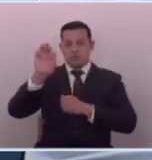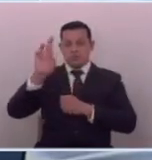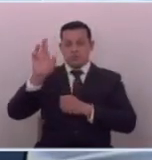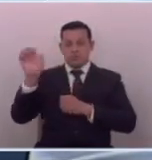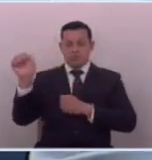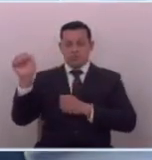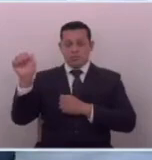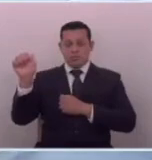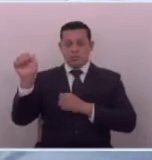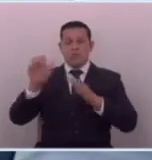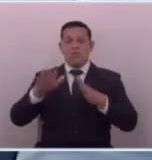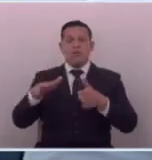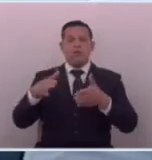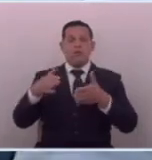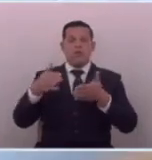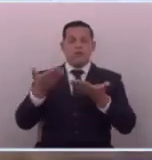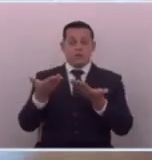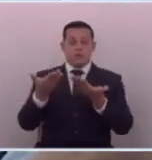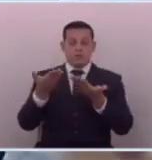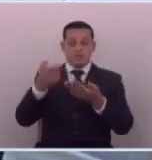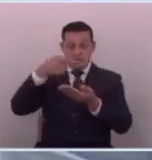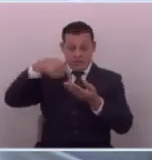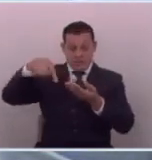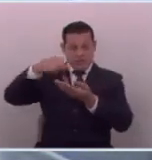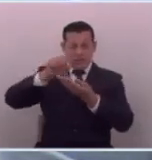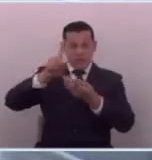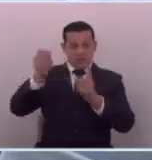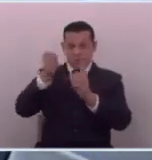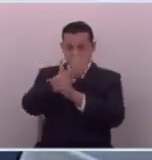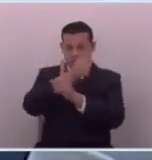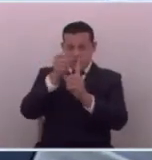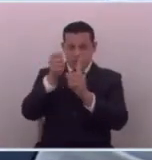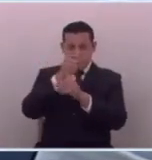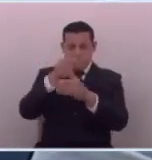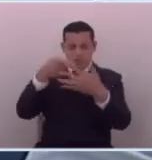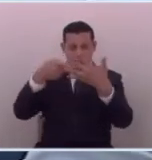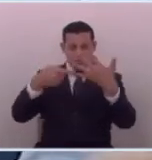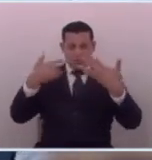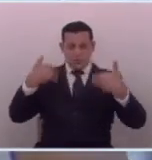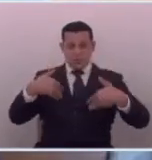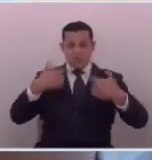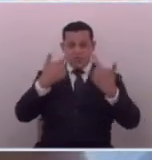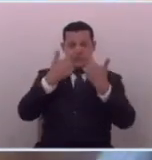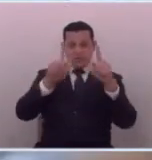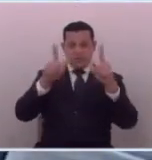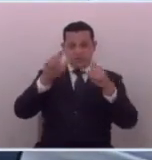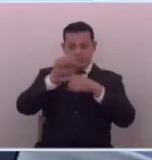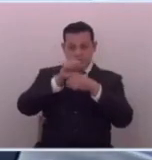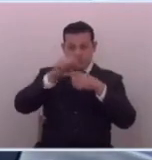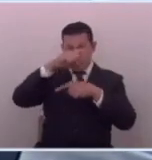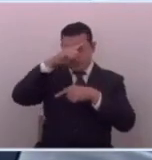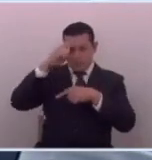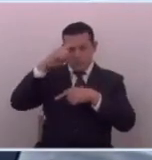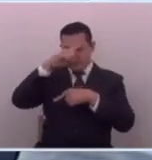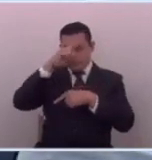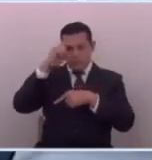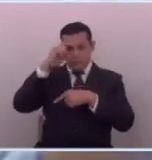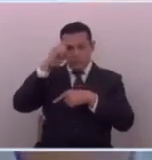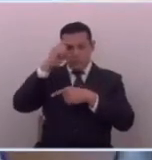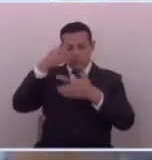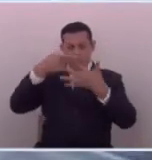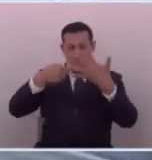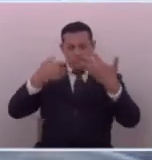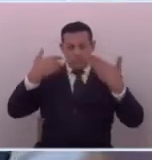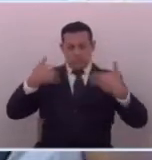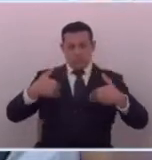y entonces si eso no es una violación al libre ejercicio y al